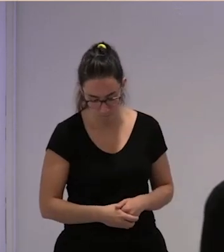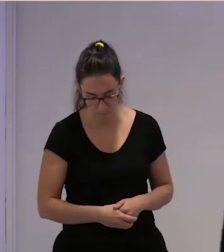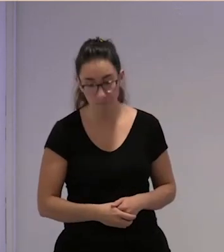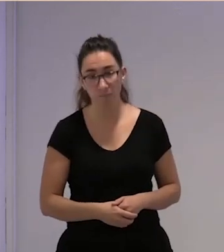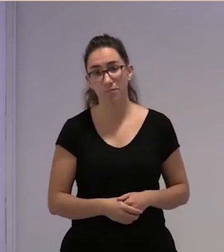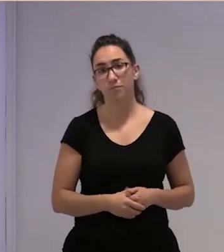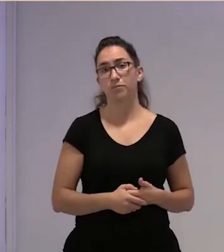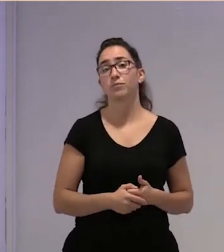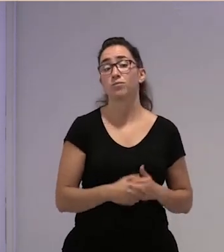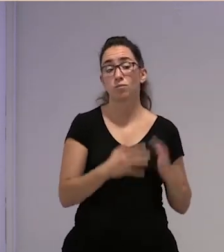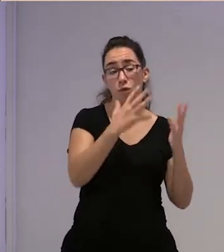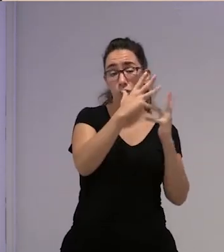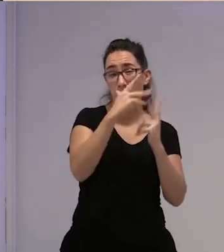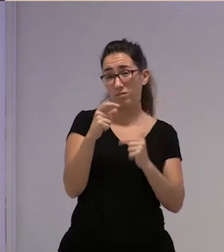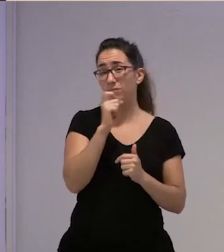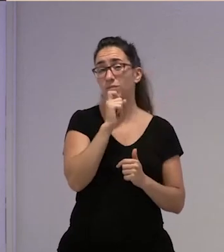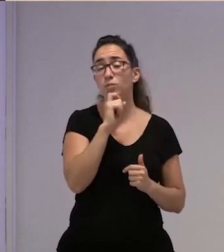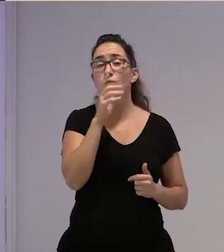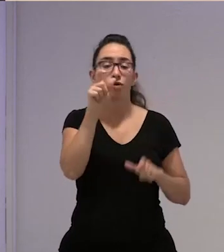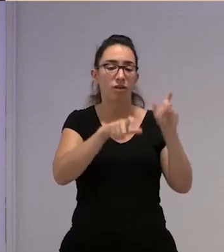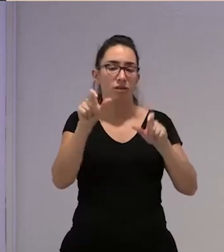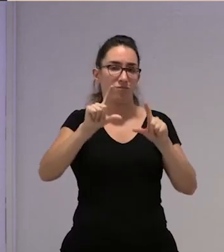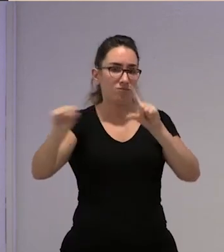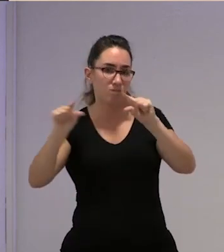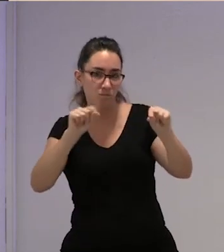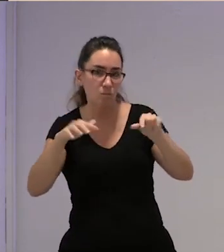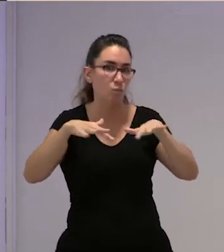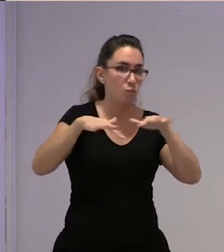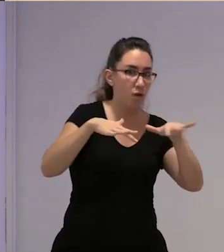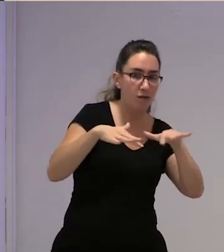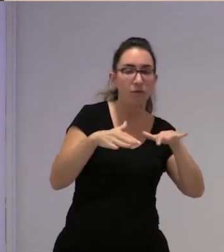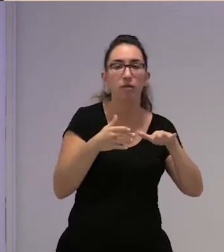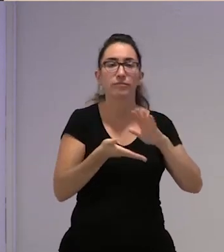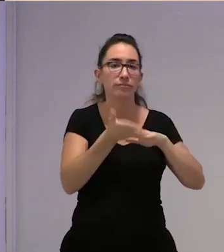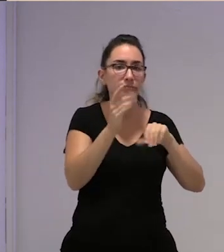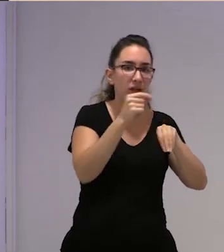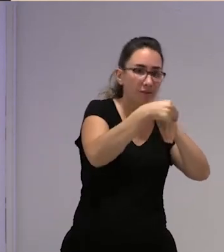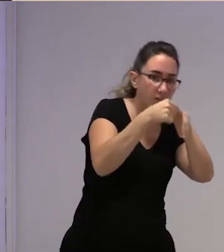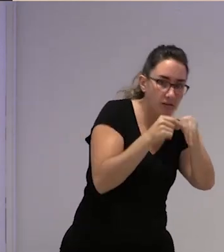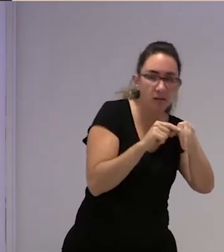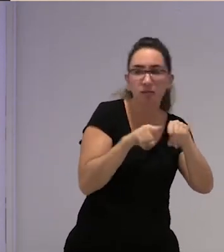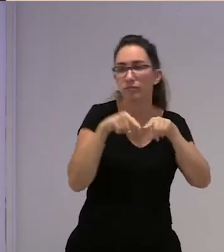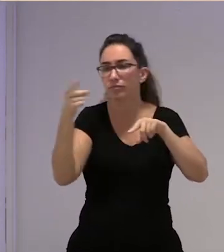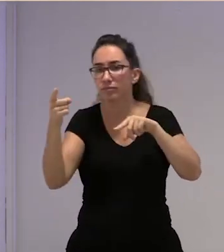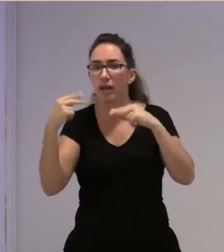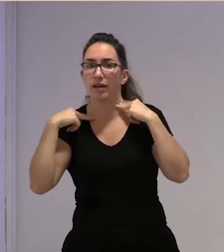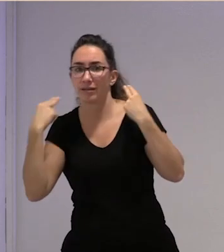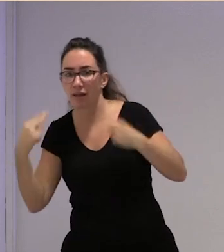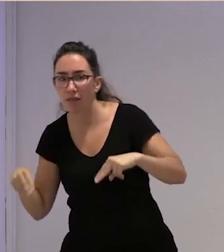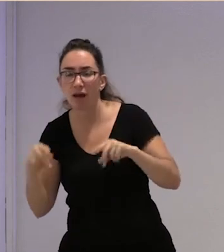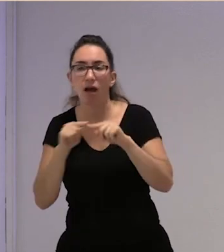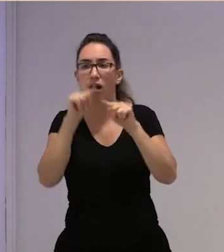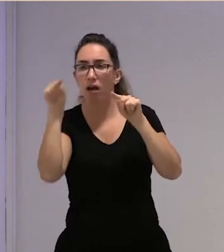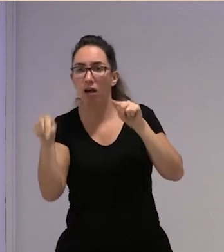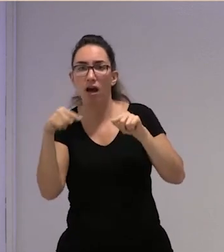se mueve mucho y sobre todo hacen pues las frutas desde la fresa luego se van a la fruta de hueso a Lleida luego se van a la